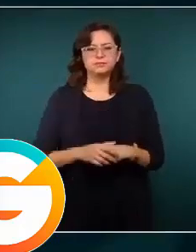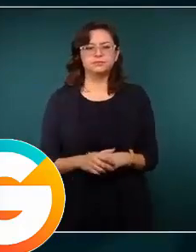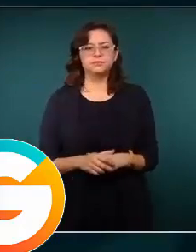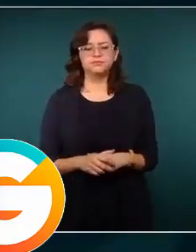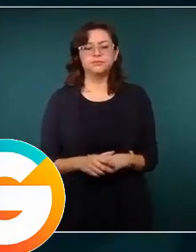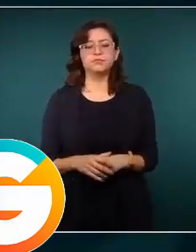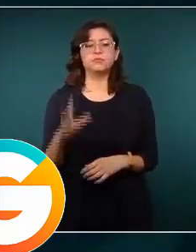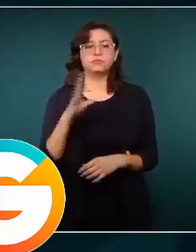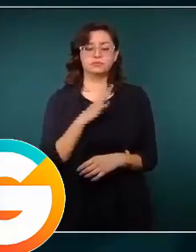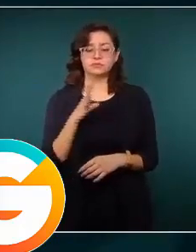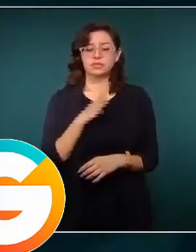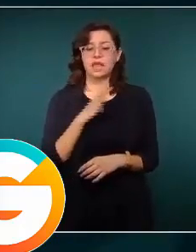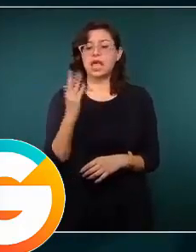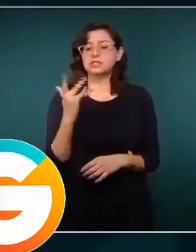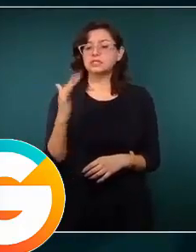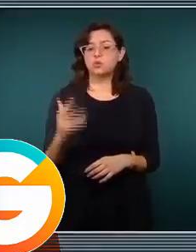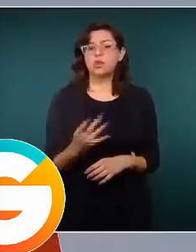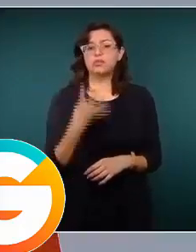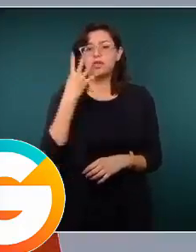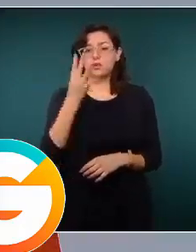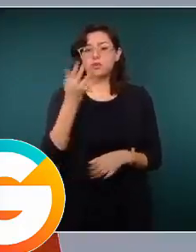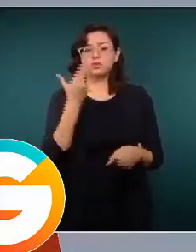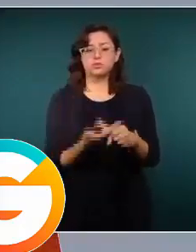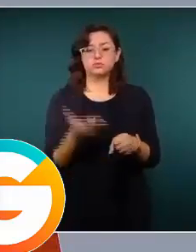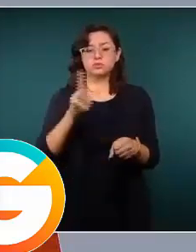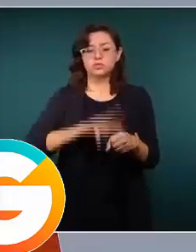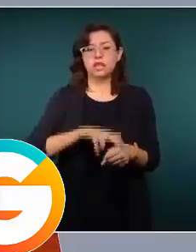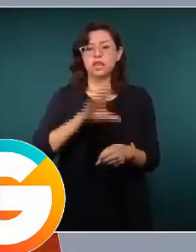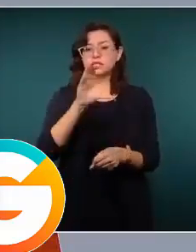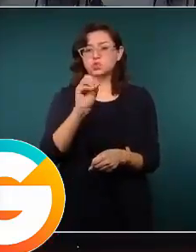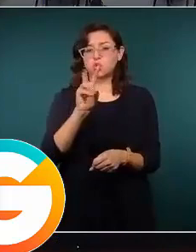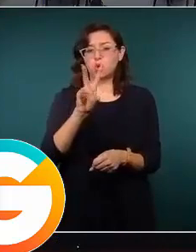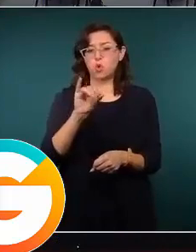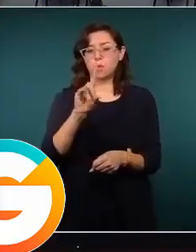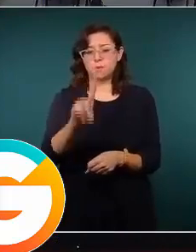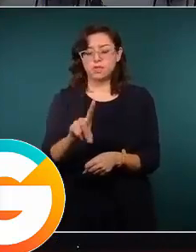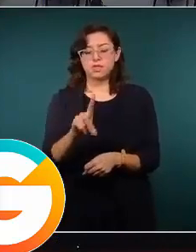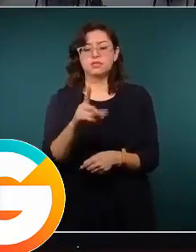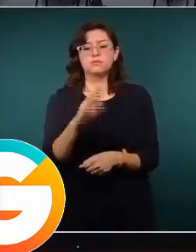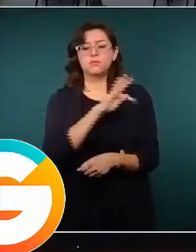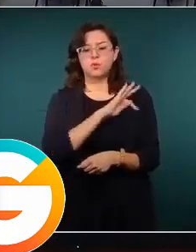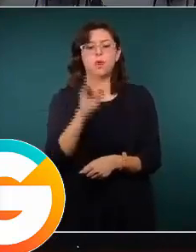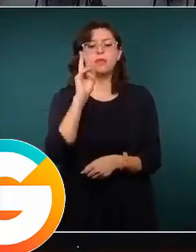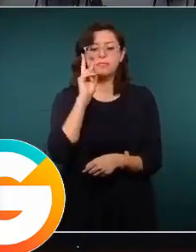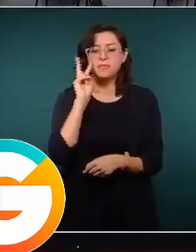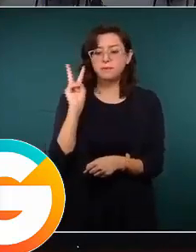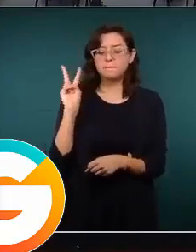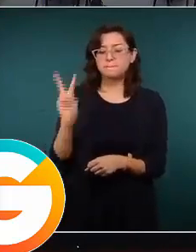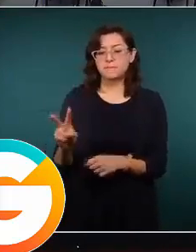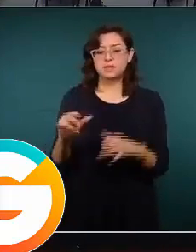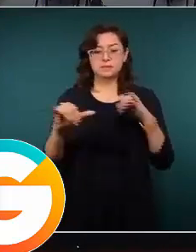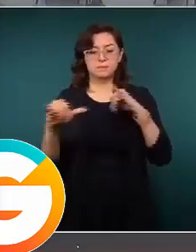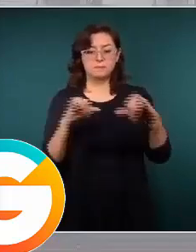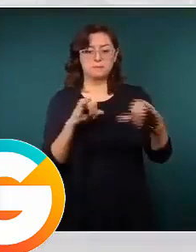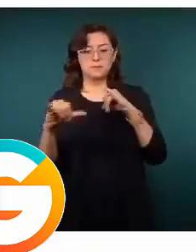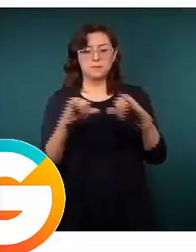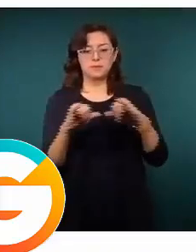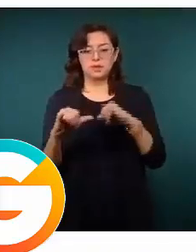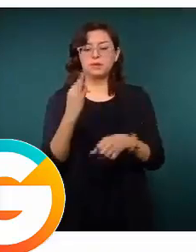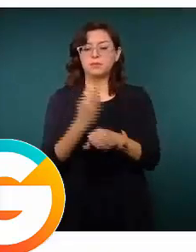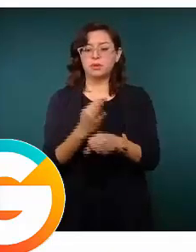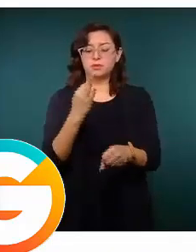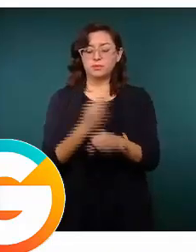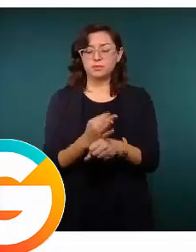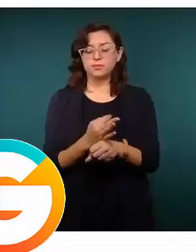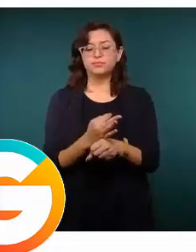Tenemos 54 hospitales COVID en el Estado de México distribuidos de esta forma, que están atendiendo la pandemia de manera